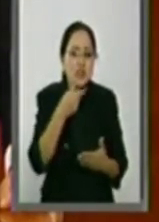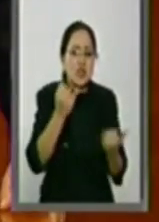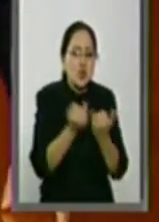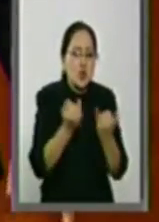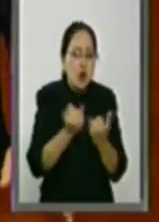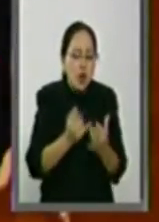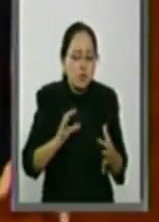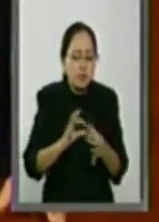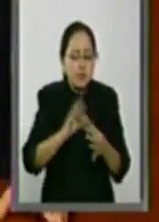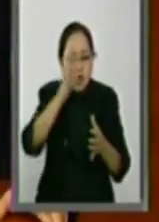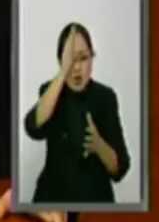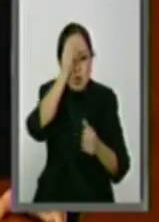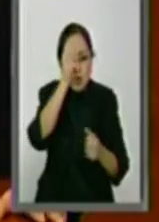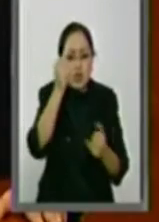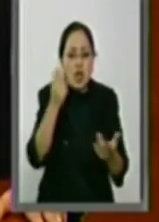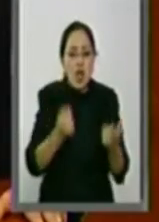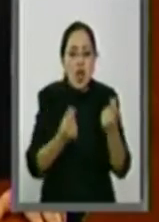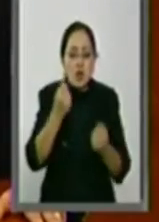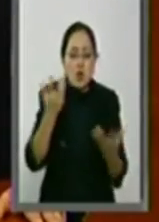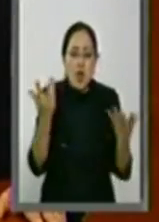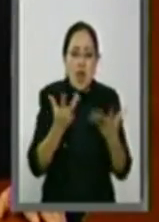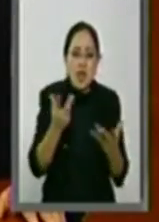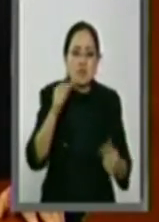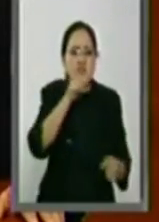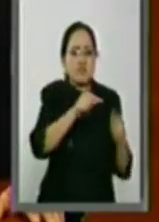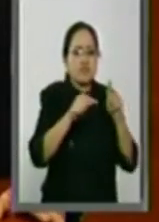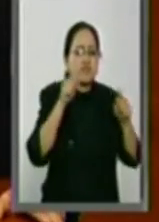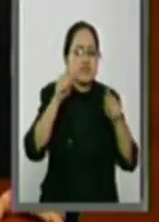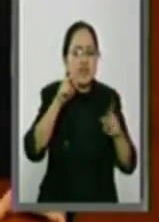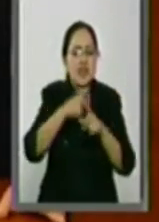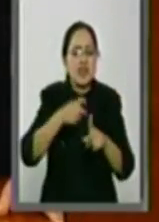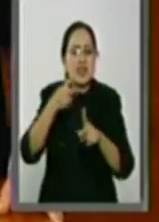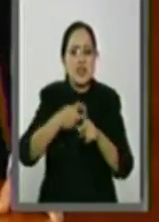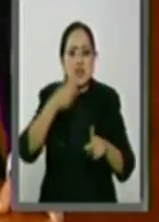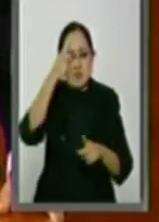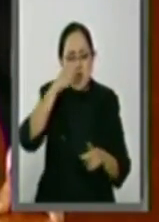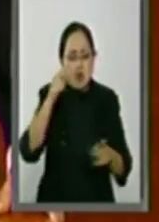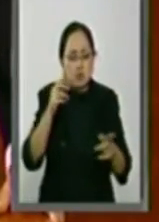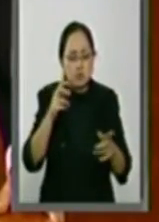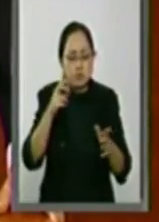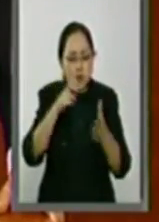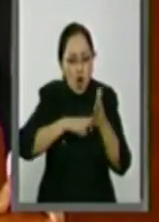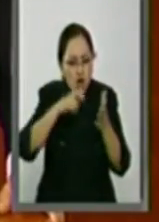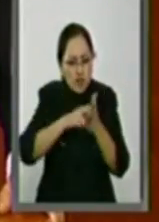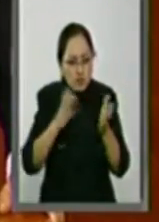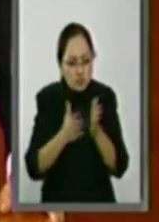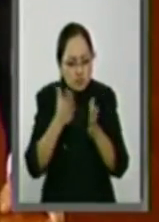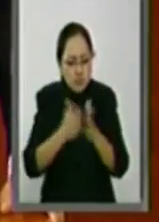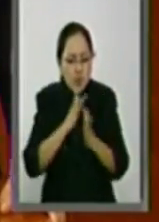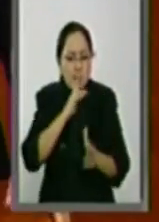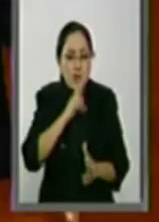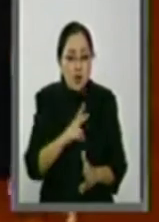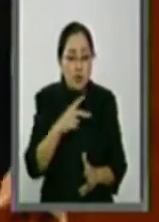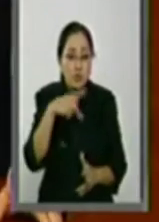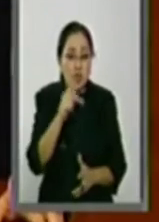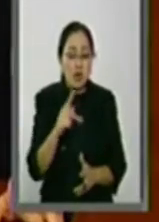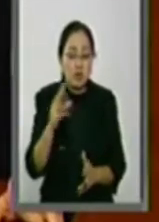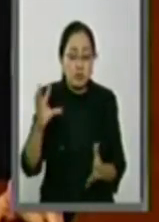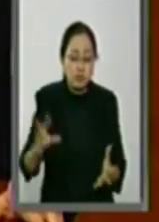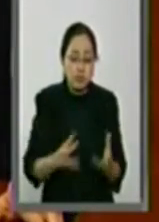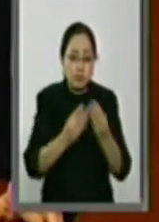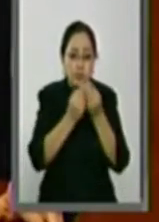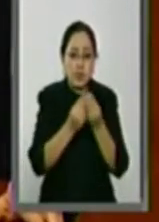haciendo señalamientos y críticas para perfeccionar esta reforma. Pero, en suma, creo